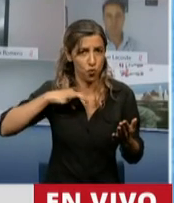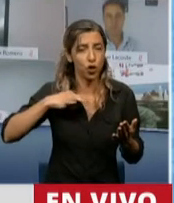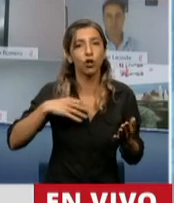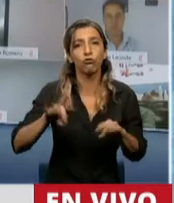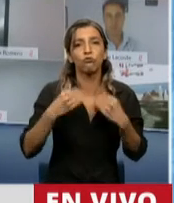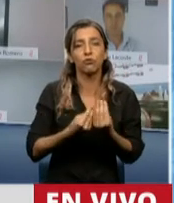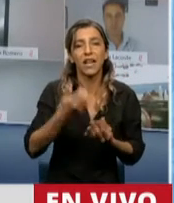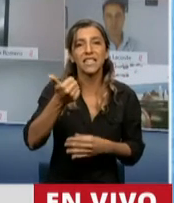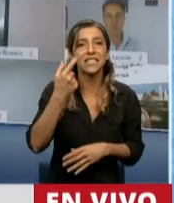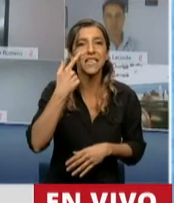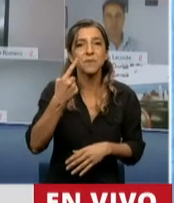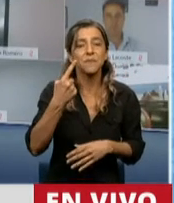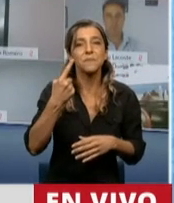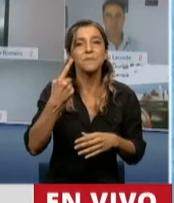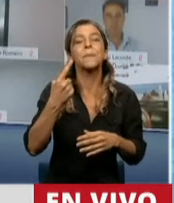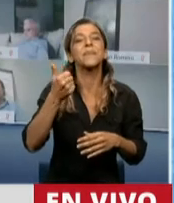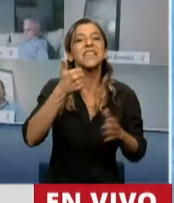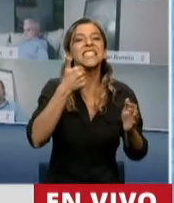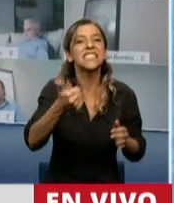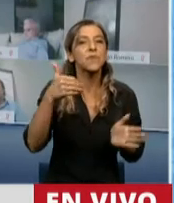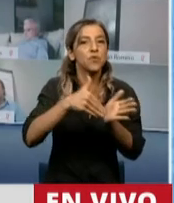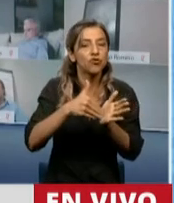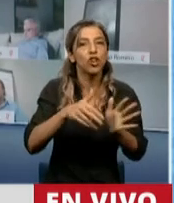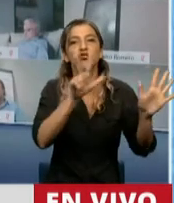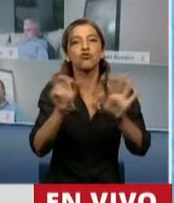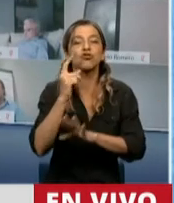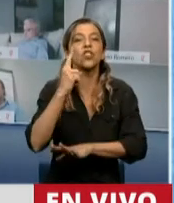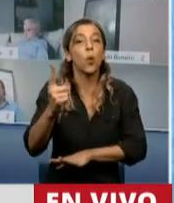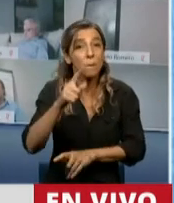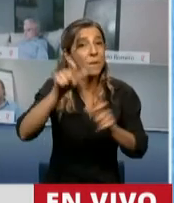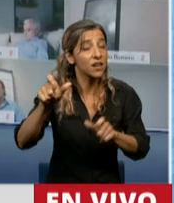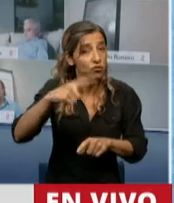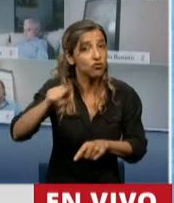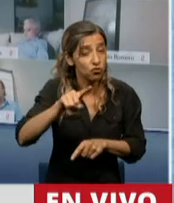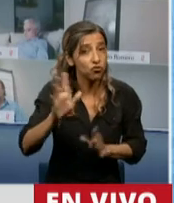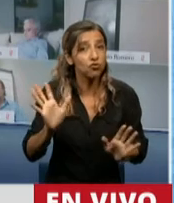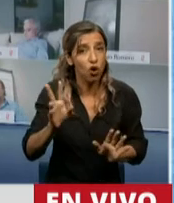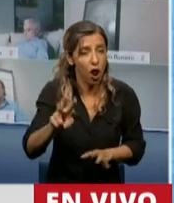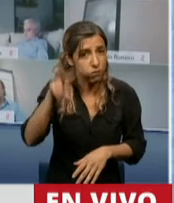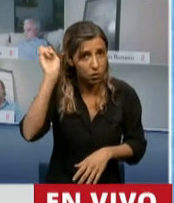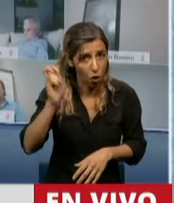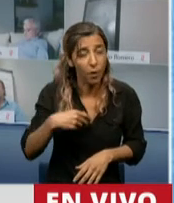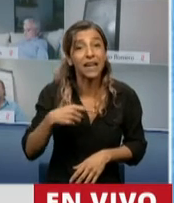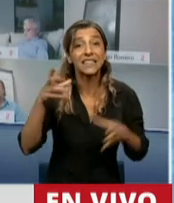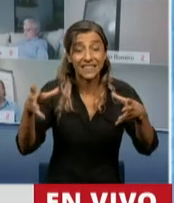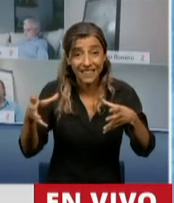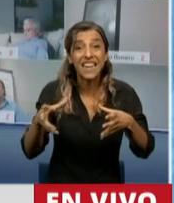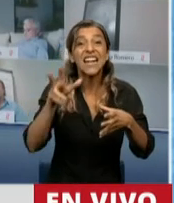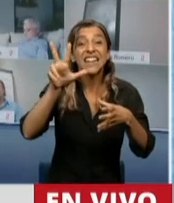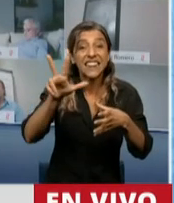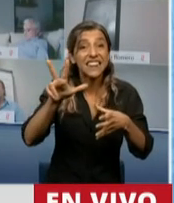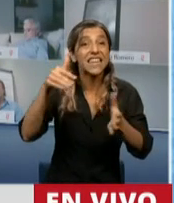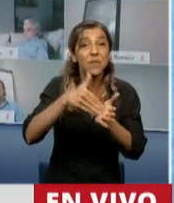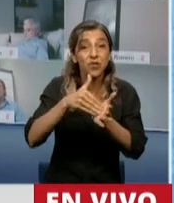.800.000 beneficiarios, de los cuales 3.600 accedieron